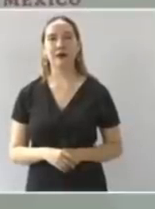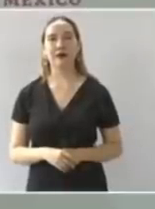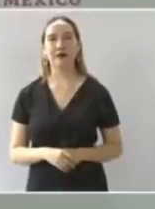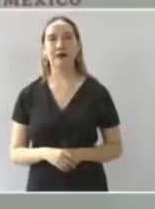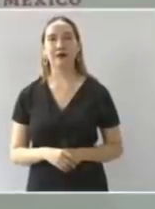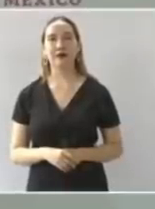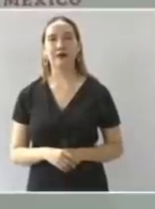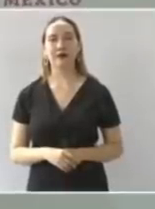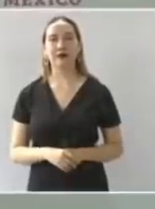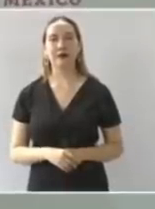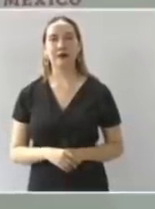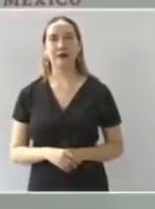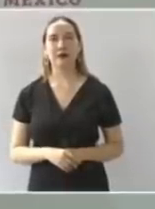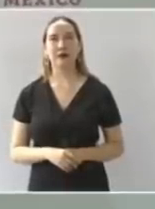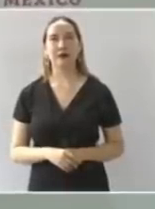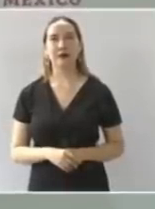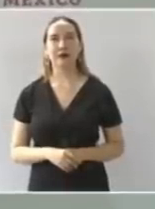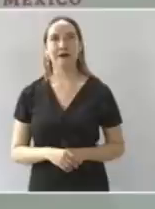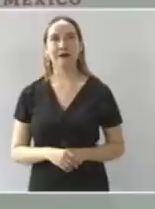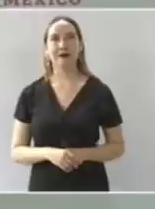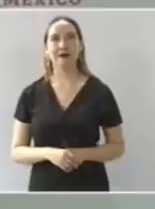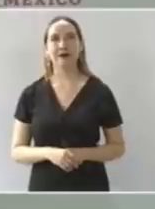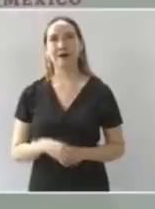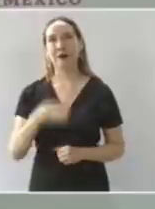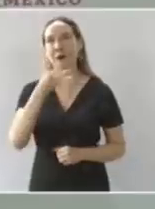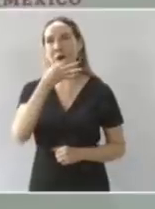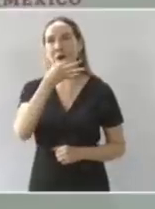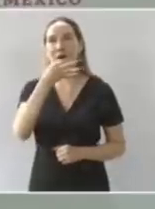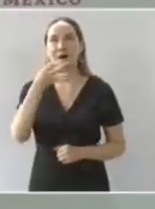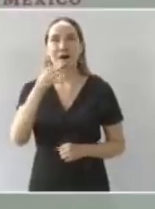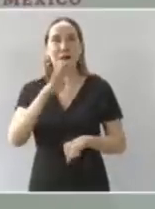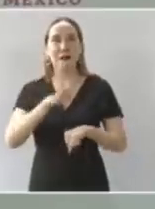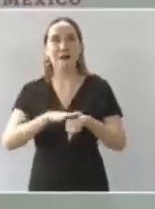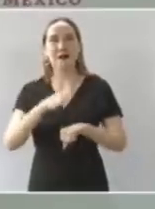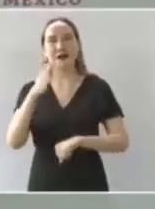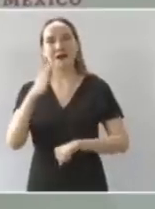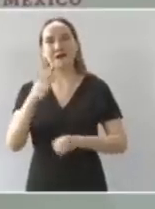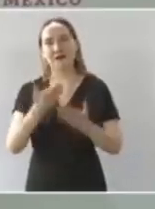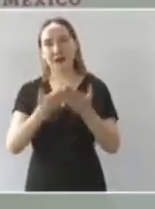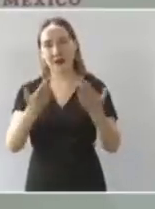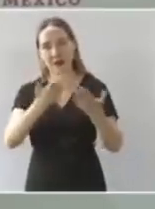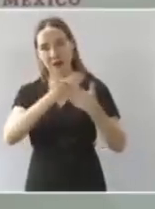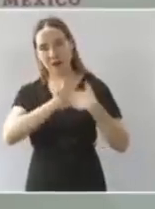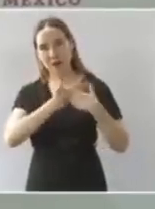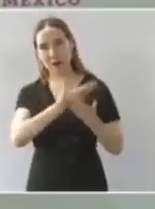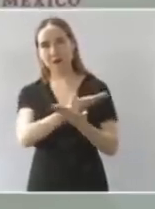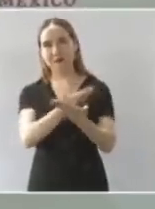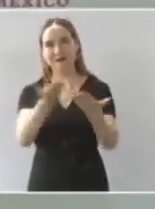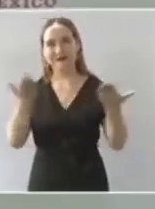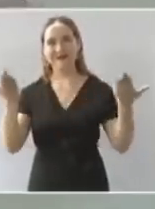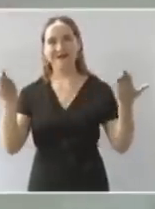ya que les digo amor con amor se paga Dios